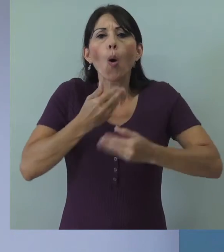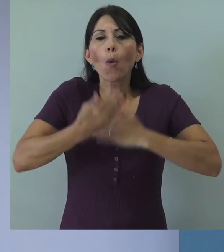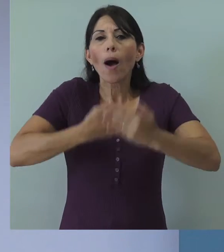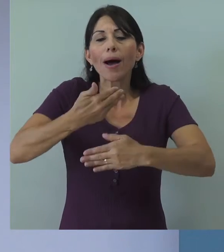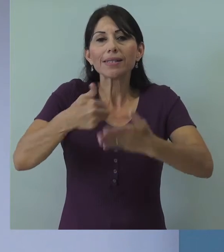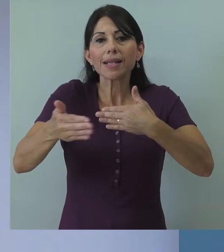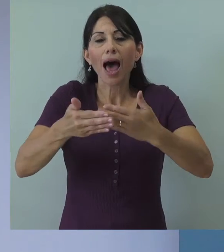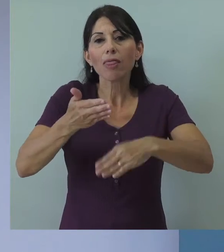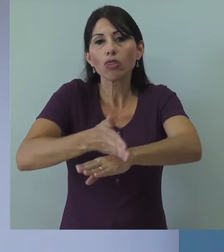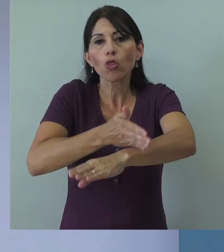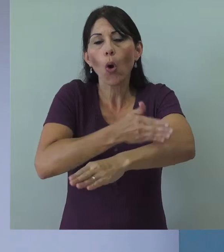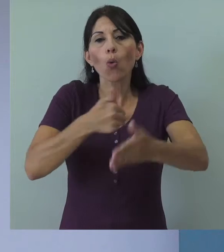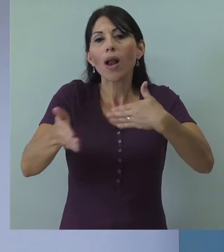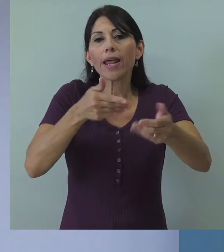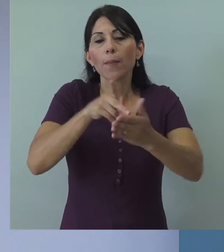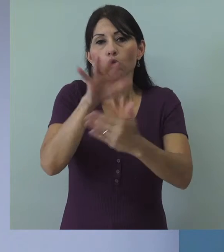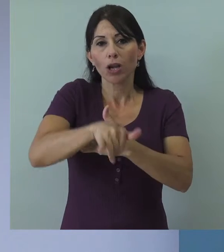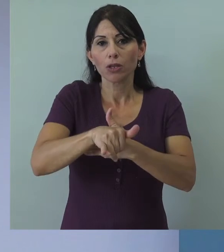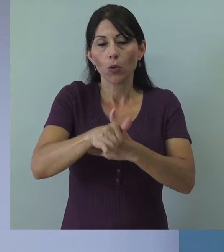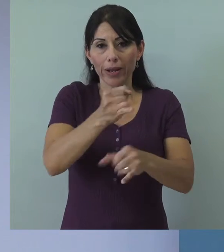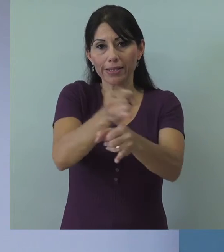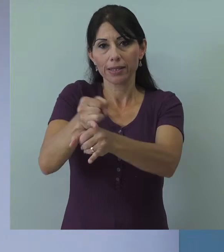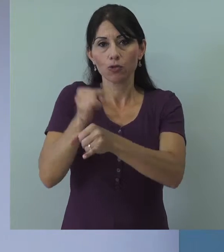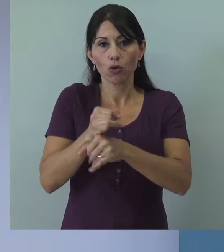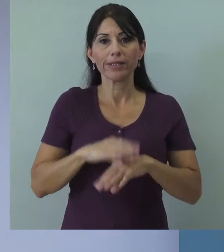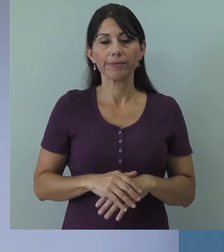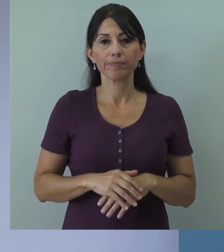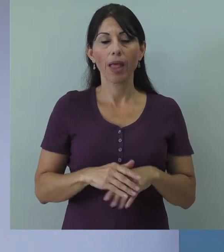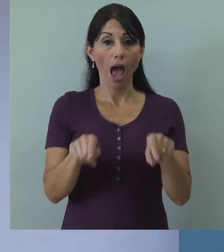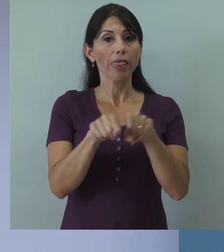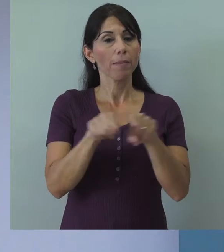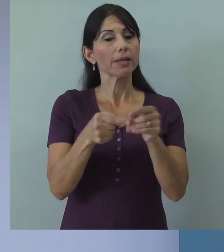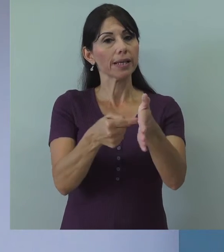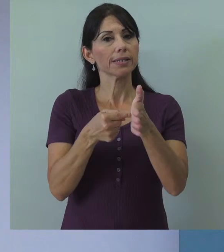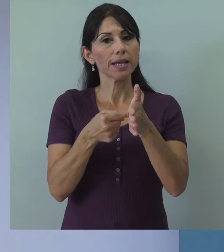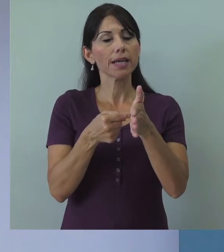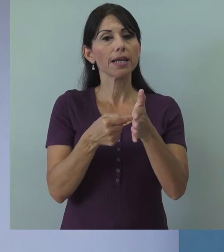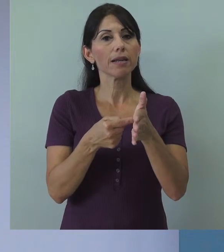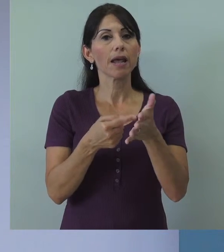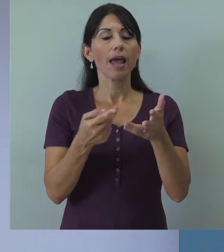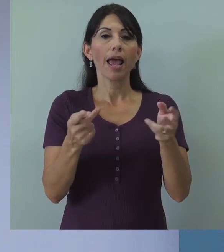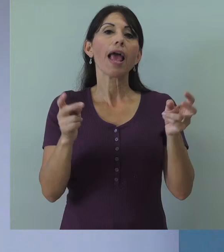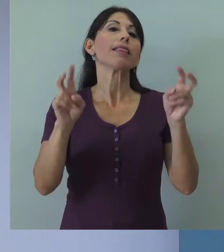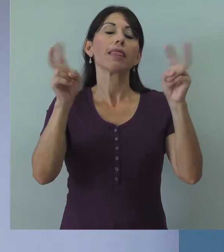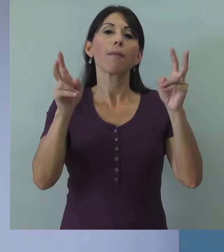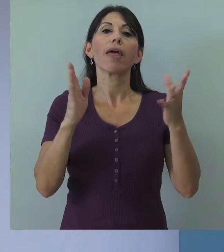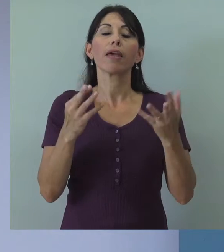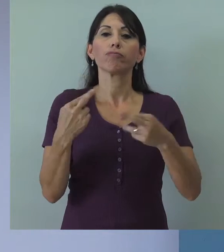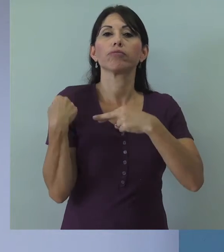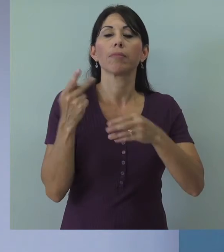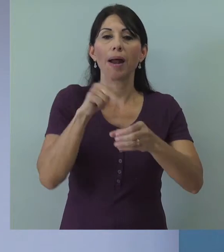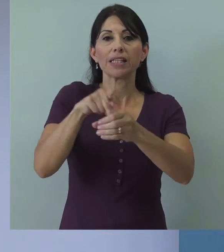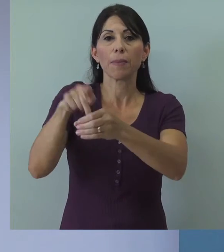cualquier proyecto que se esté planteando en las instituciones. Además de exigir el tema de presupuestos